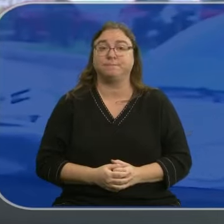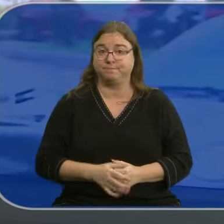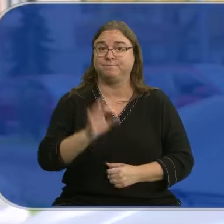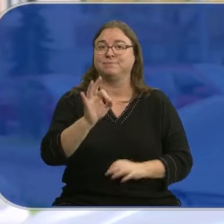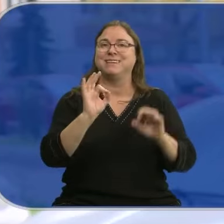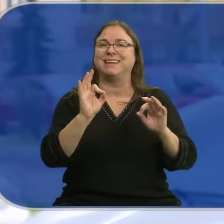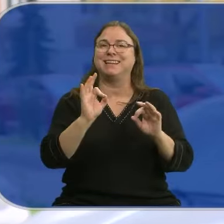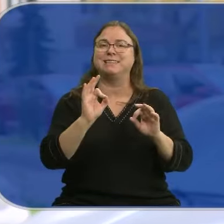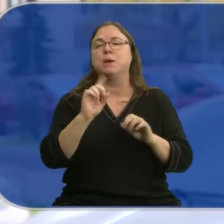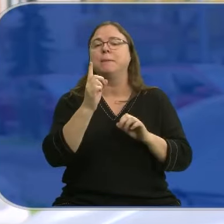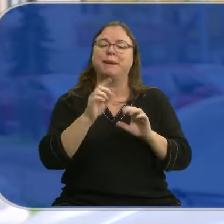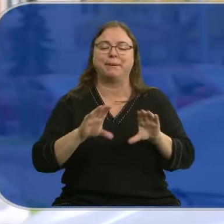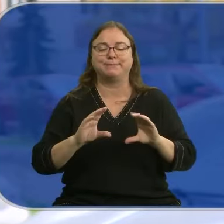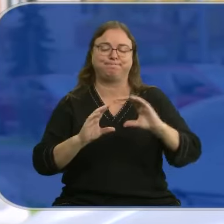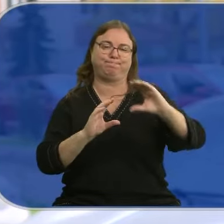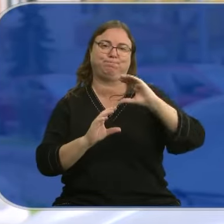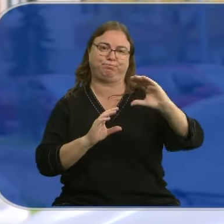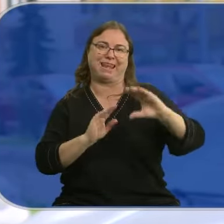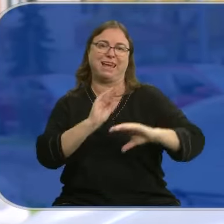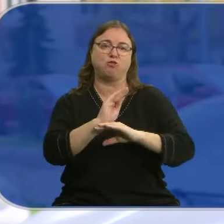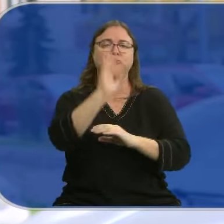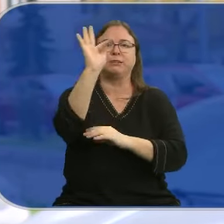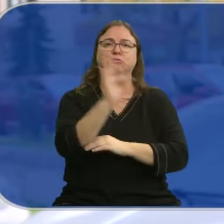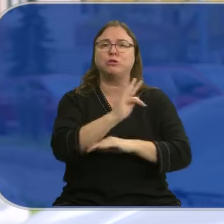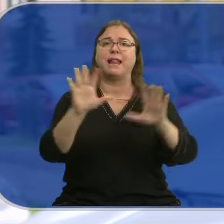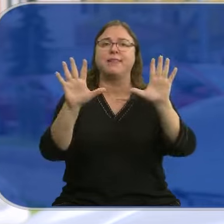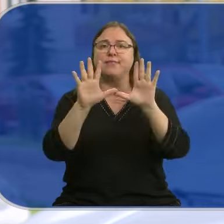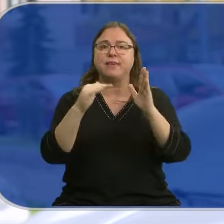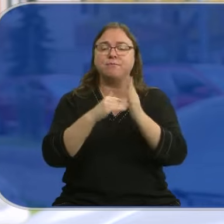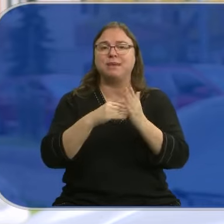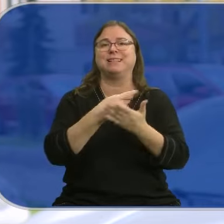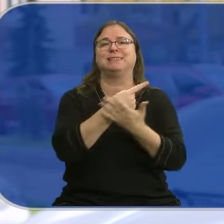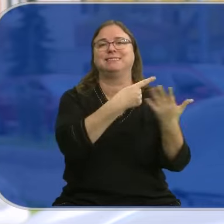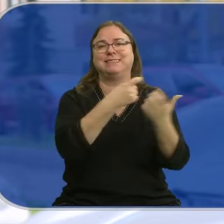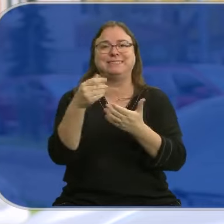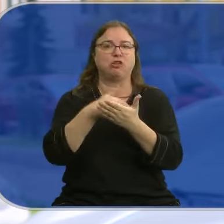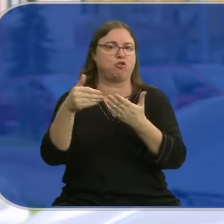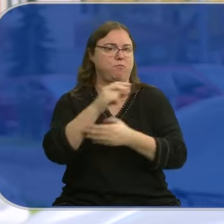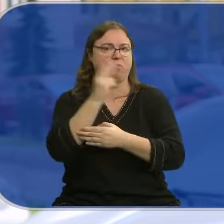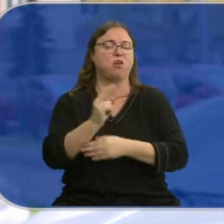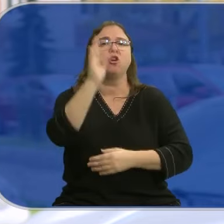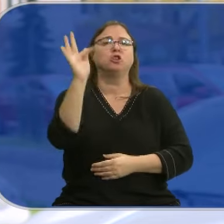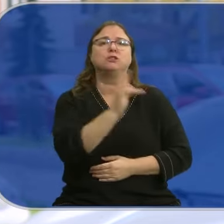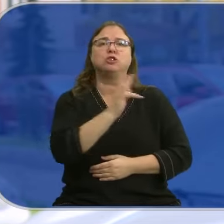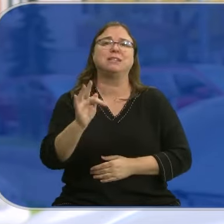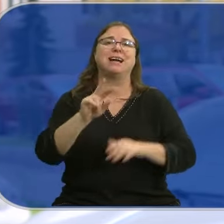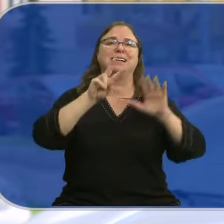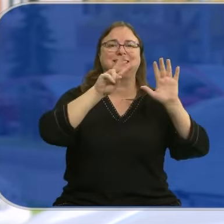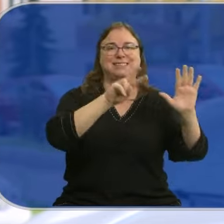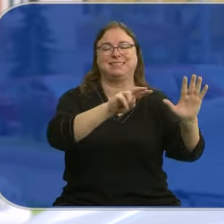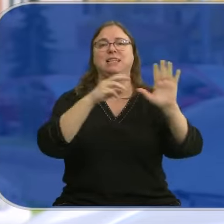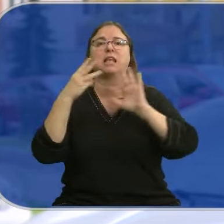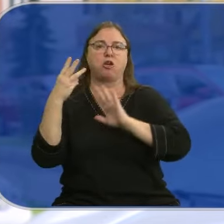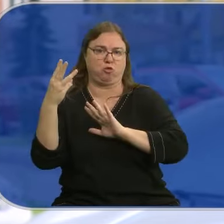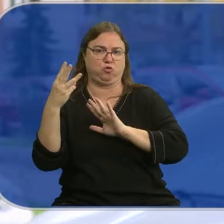Pues se trata, Antonio, de un primer paquete de ayudas por valor de 10.600 millones de euros para un total de 78 municipios.